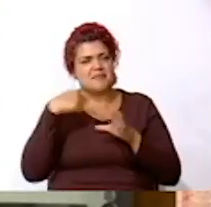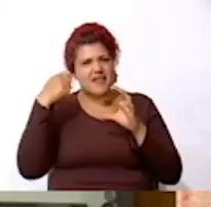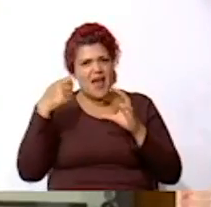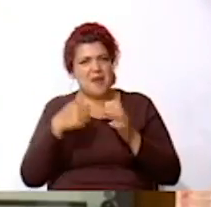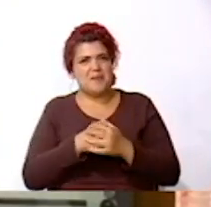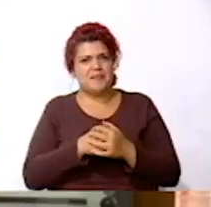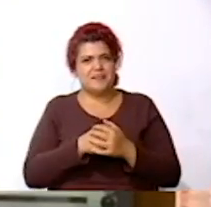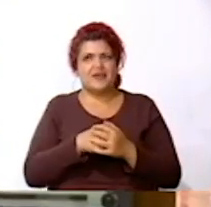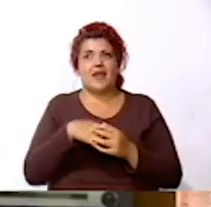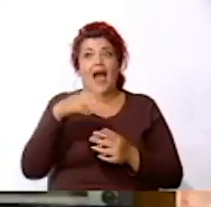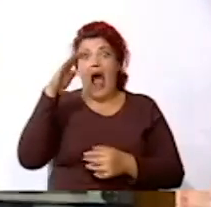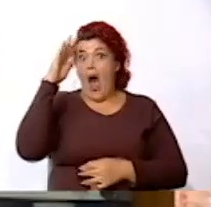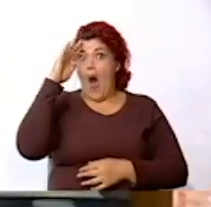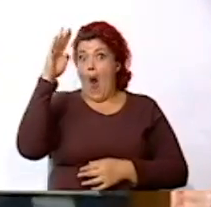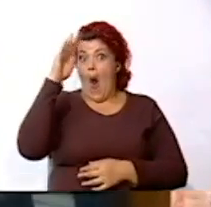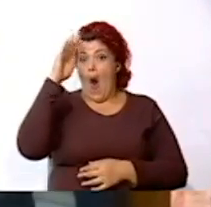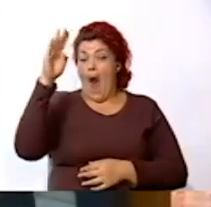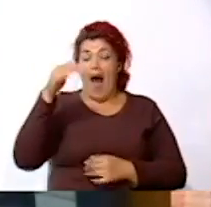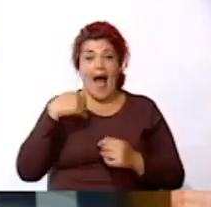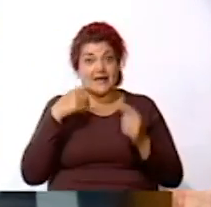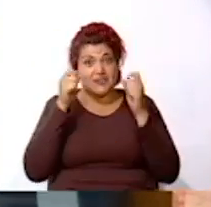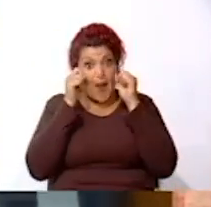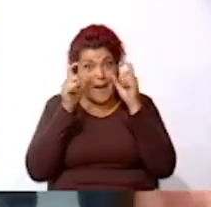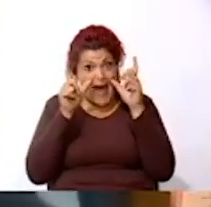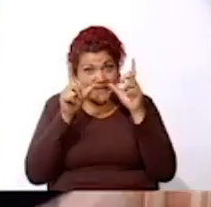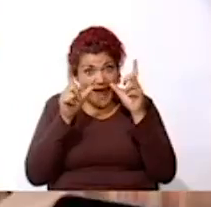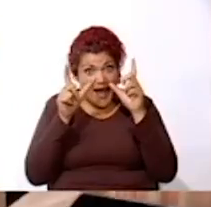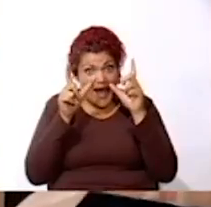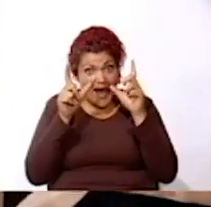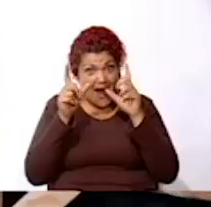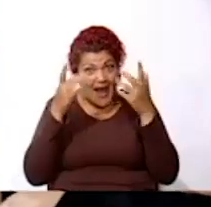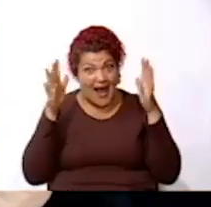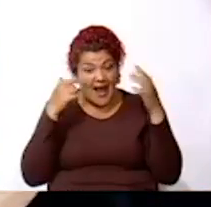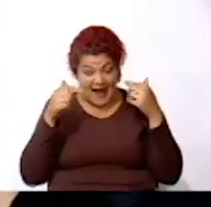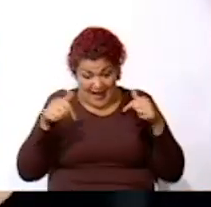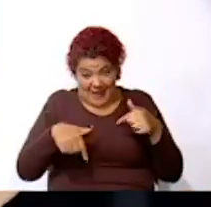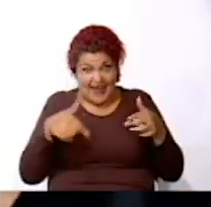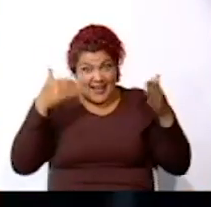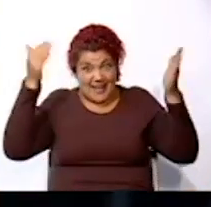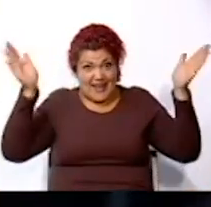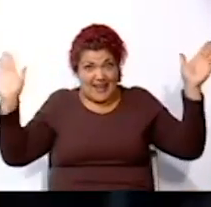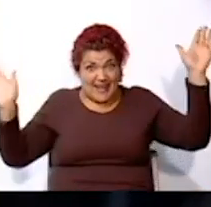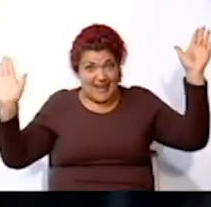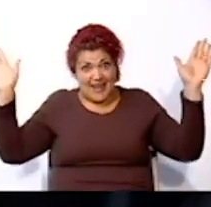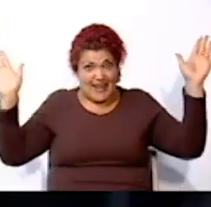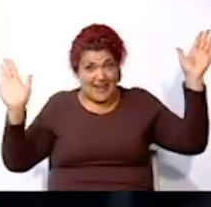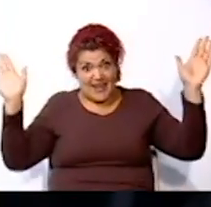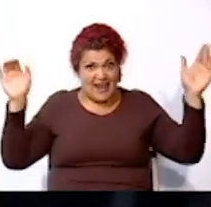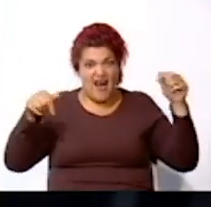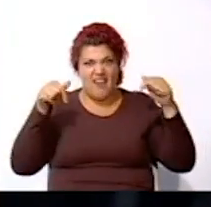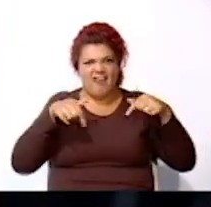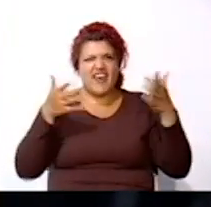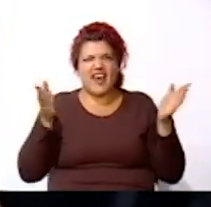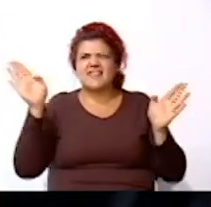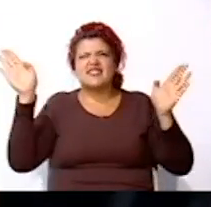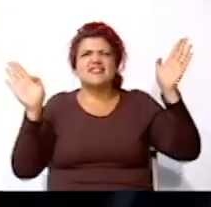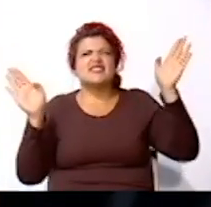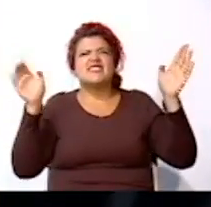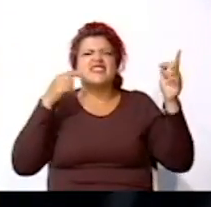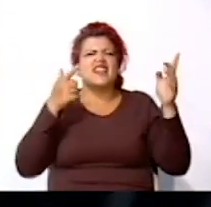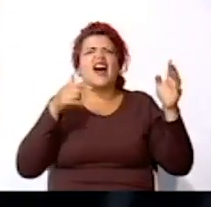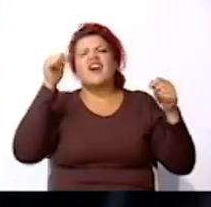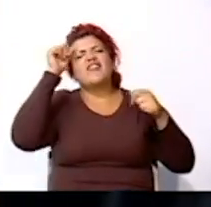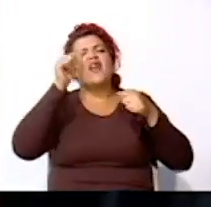¡Hola! ¡Les tengo una sorpresa! ¡Estelina! ¡Viene hoy Estelina a